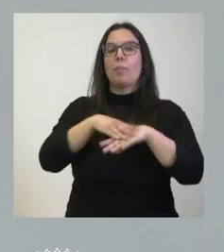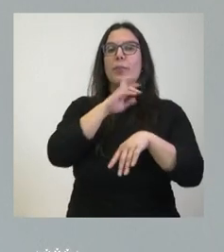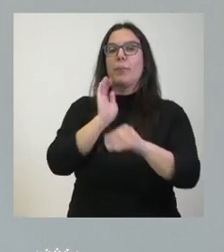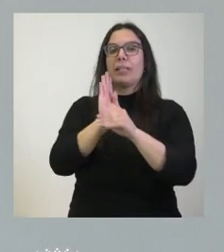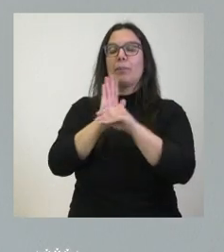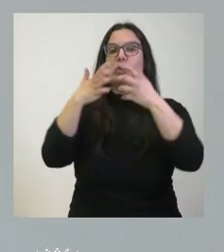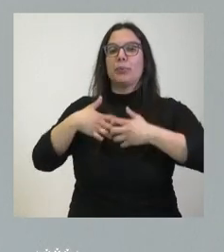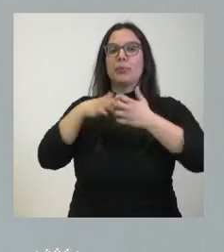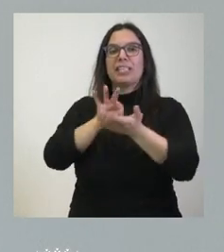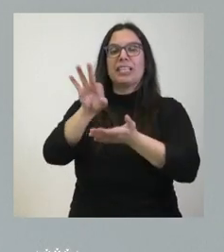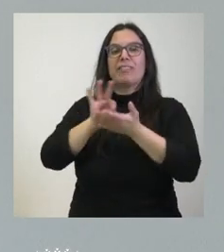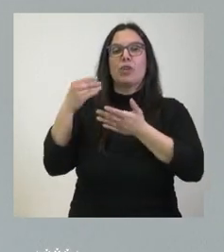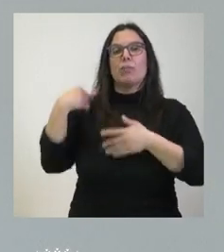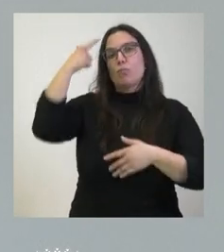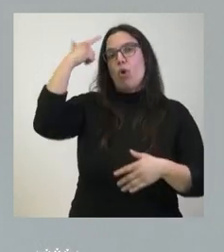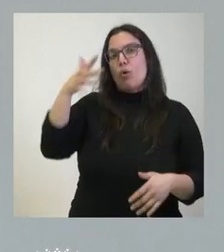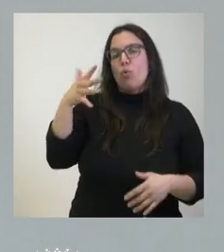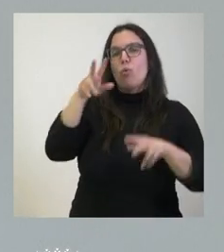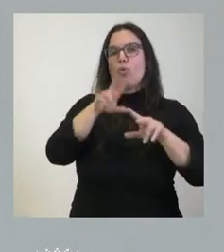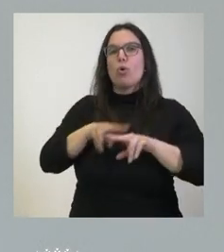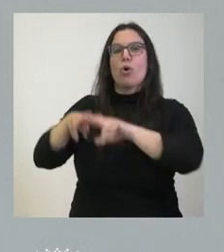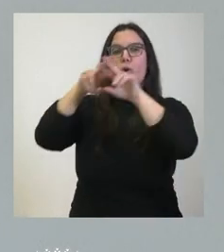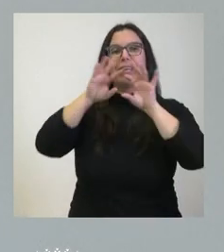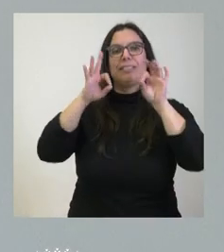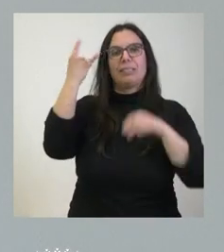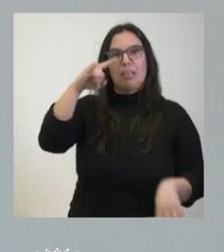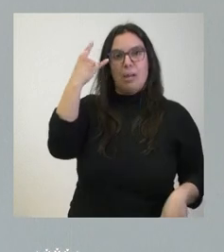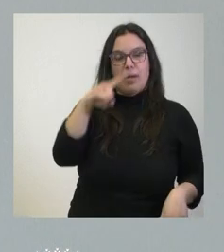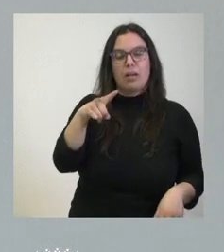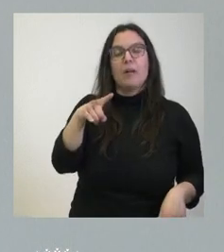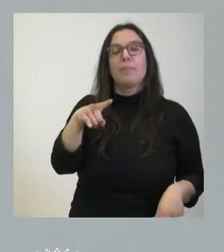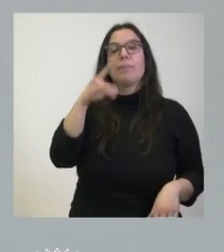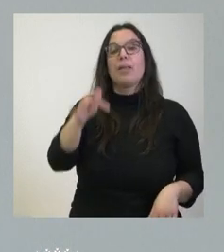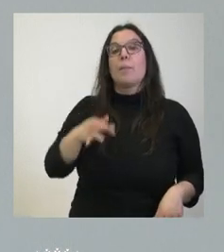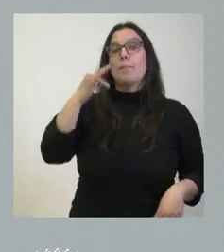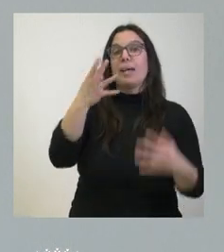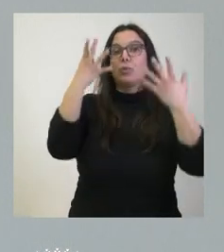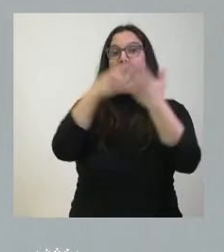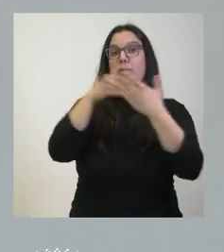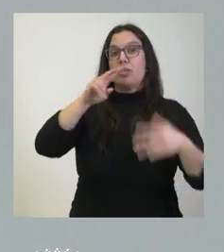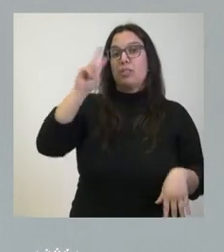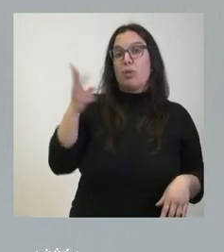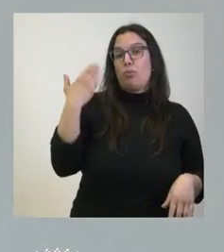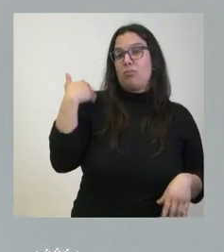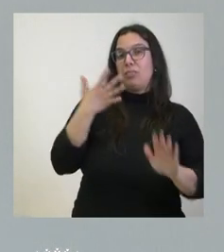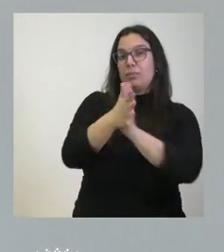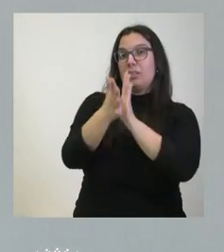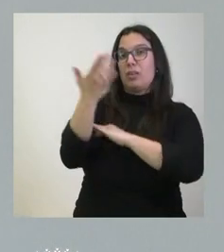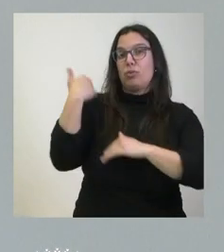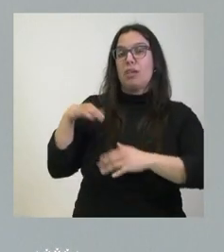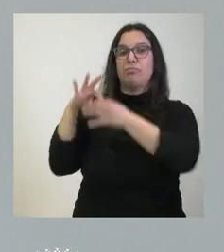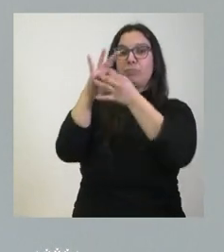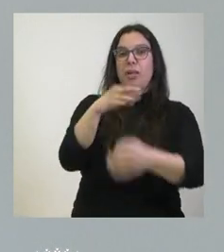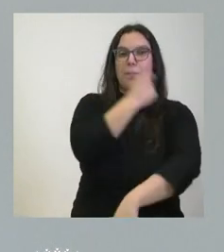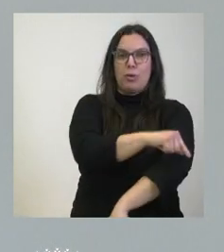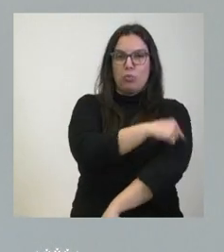de los equipos de servicio de neurología de Salamanca a esto se unen los 9 millones de euros que hemos comentado anteriormente en relación con las